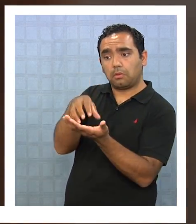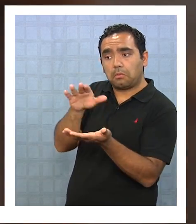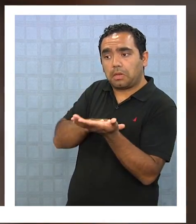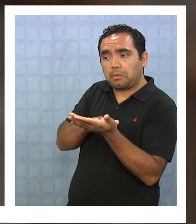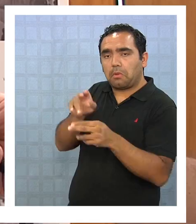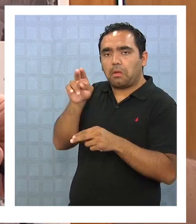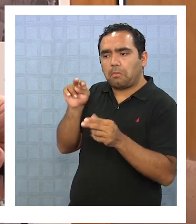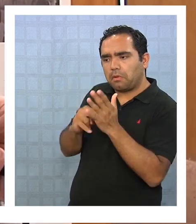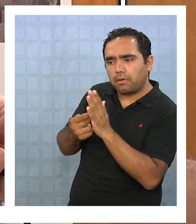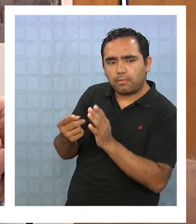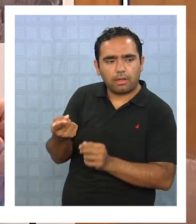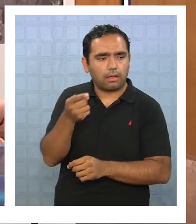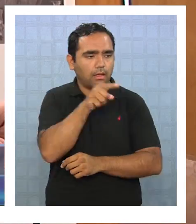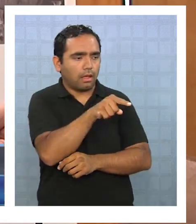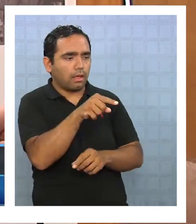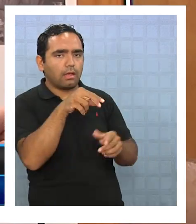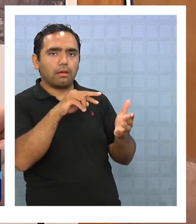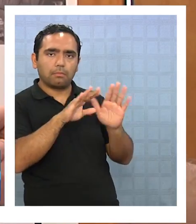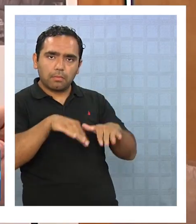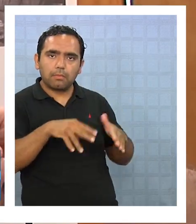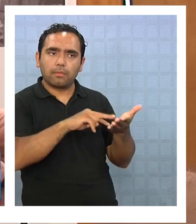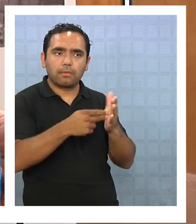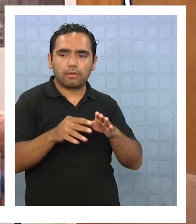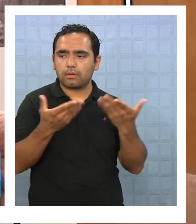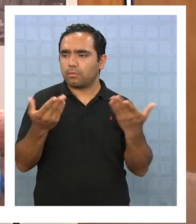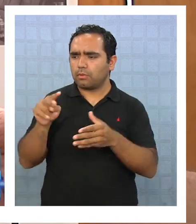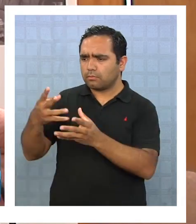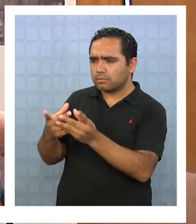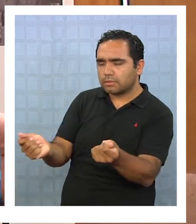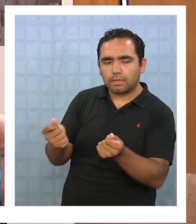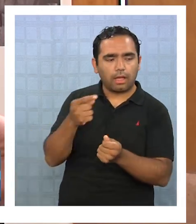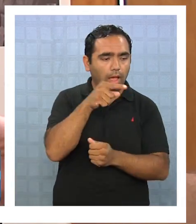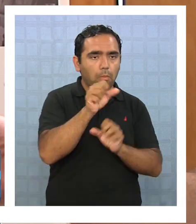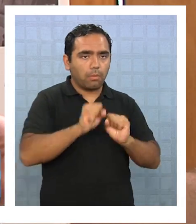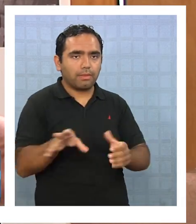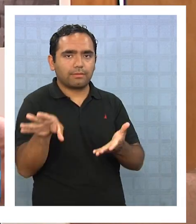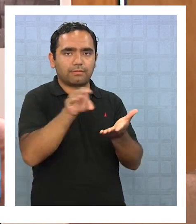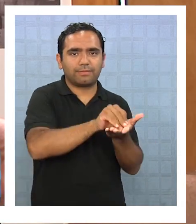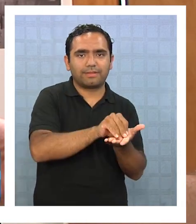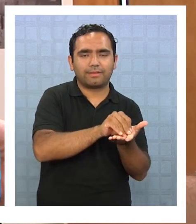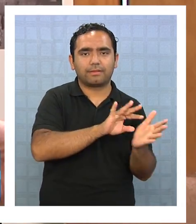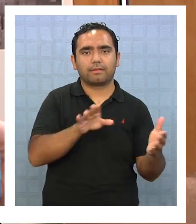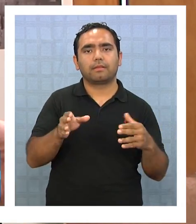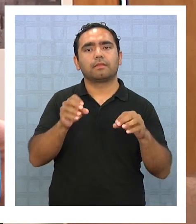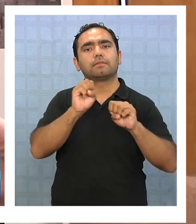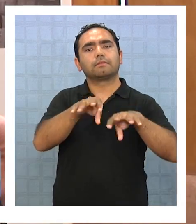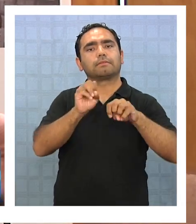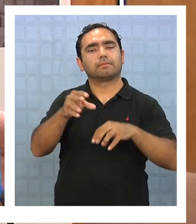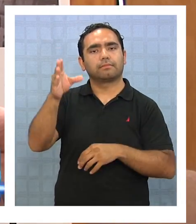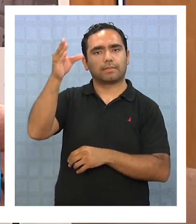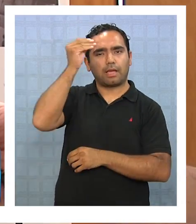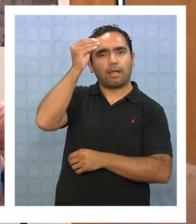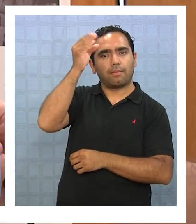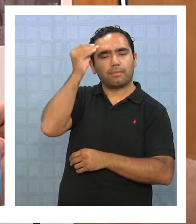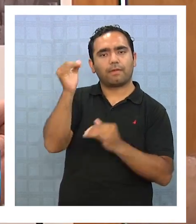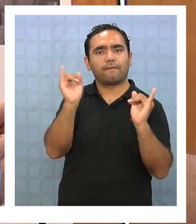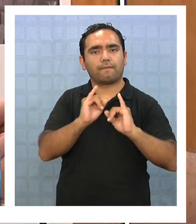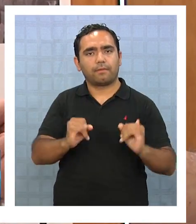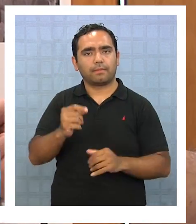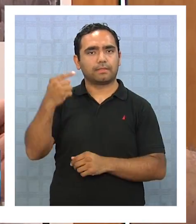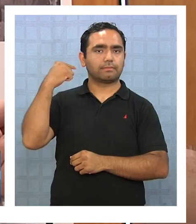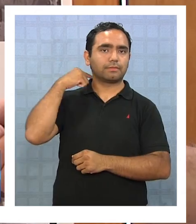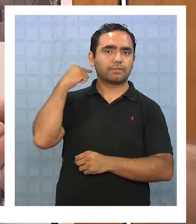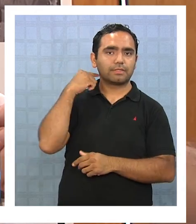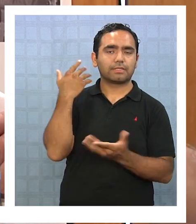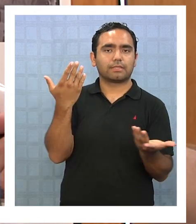a mejor es el mismo problema que tengo acá y allá se resolvió de esta manera y por qué no lo resolvemos acá. Justamente permite educar, digamos, justamente los contenidos queremos educar, formar a un